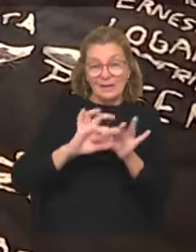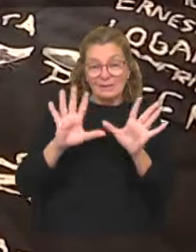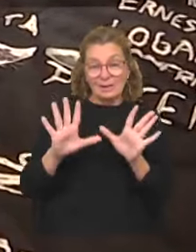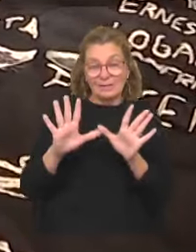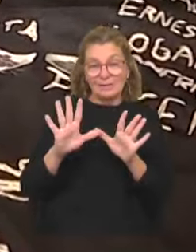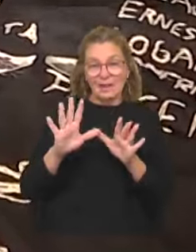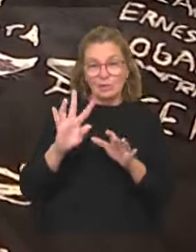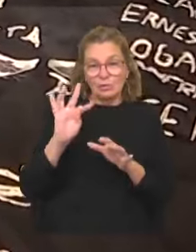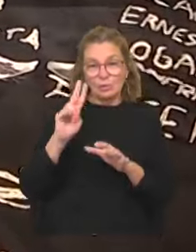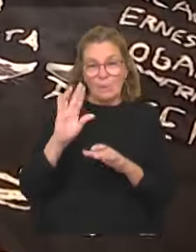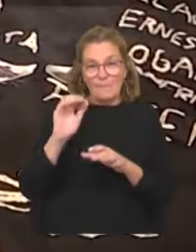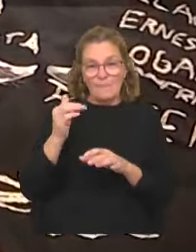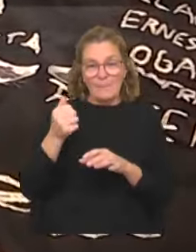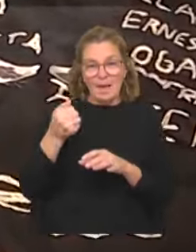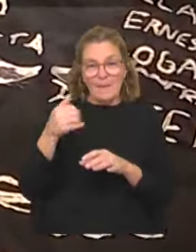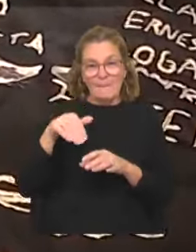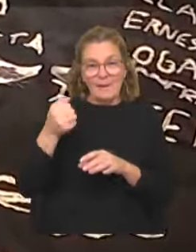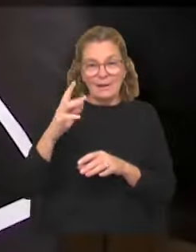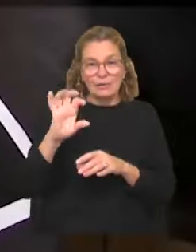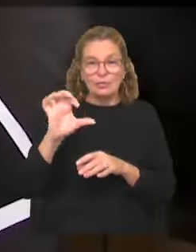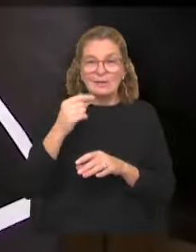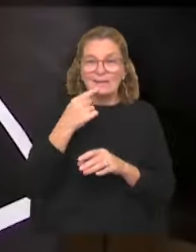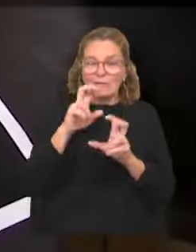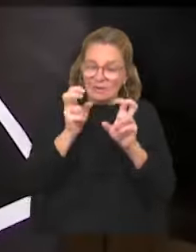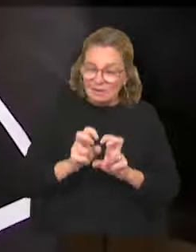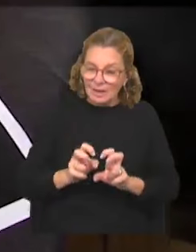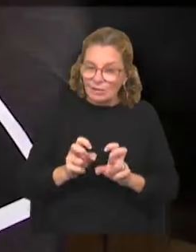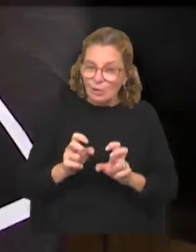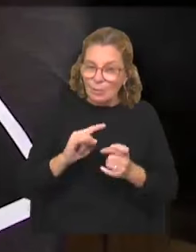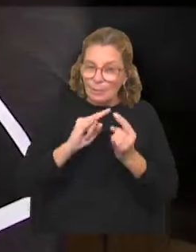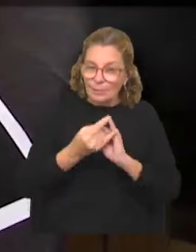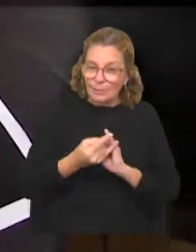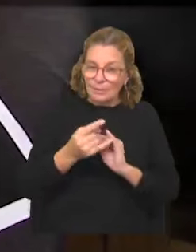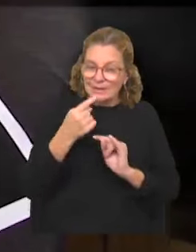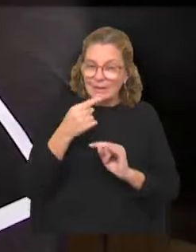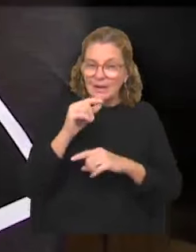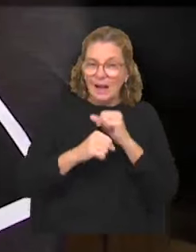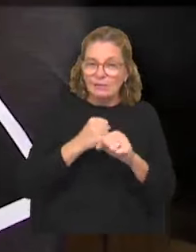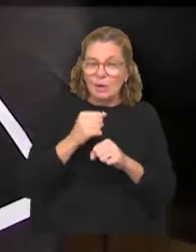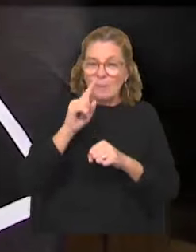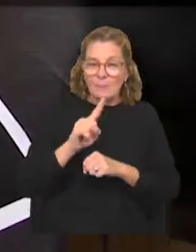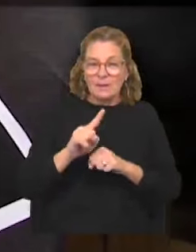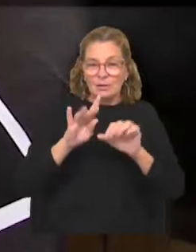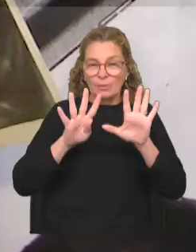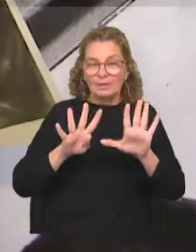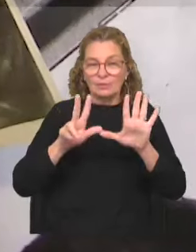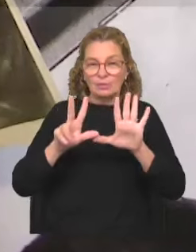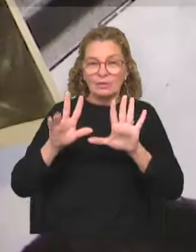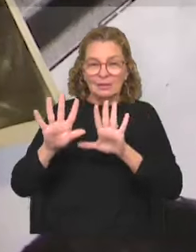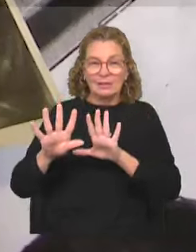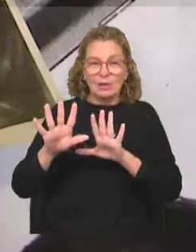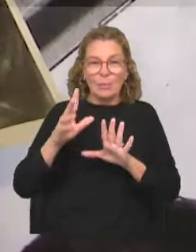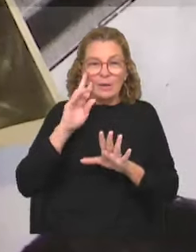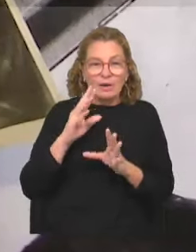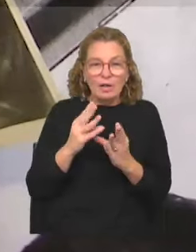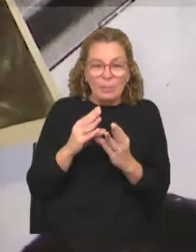Tupamaros. En su testimonio ante la Comisión Investigadora Parlamentaria, que se conformó en 1985 para indagar sobre la